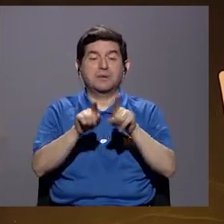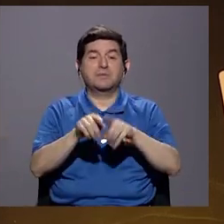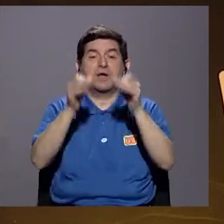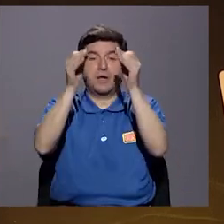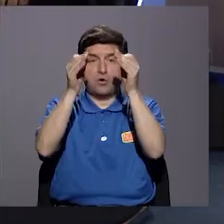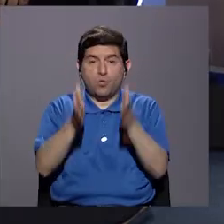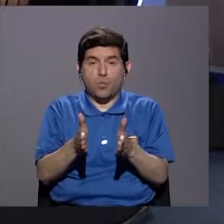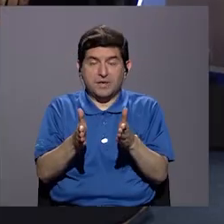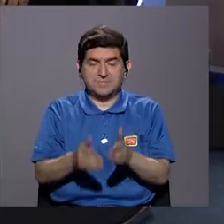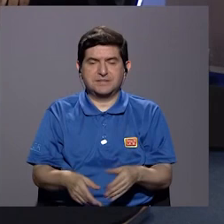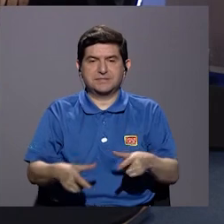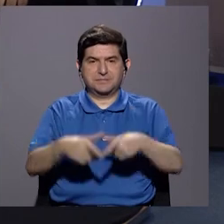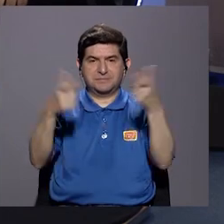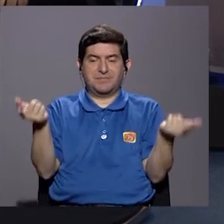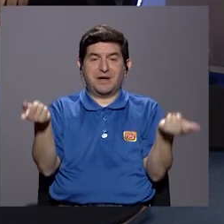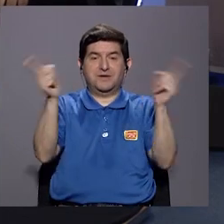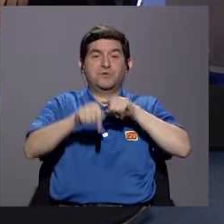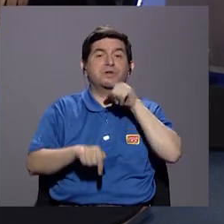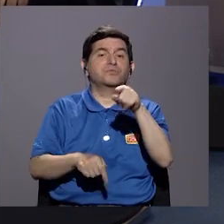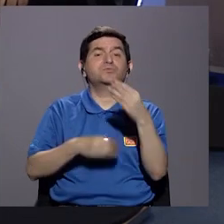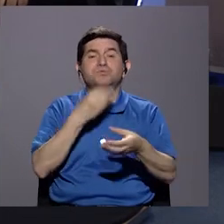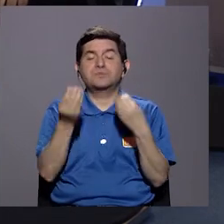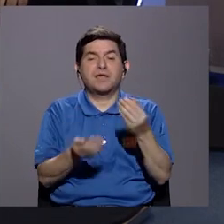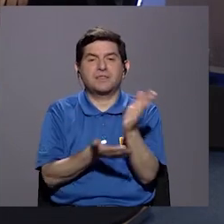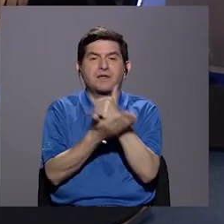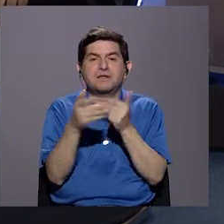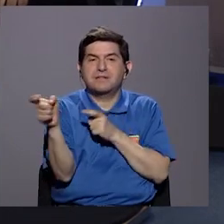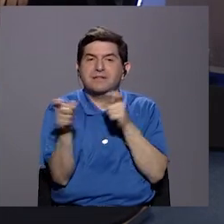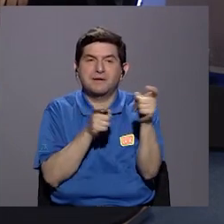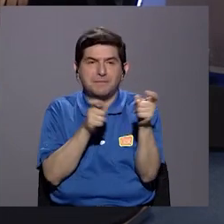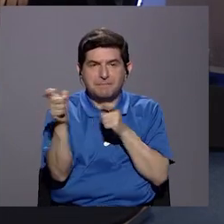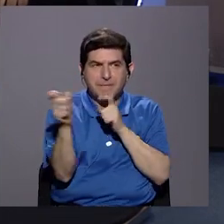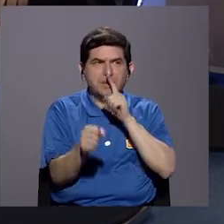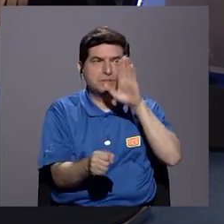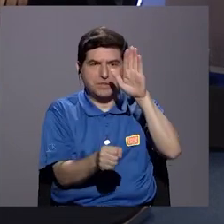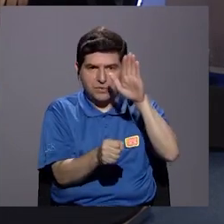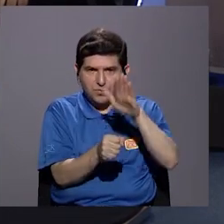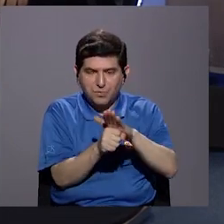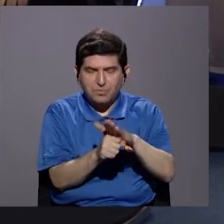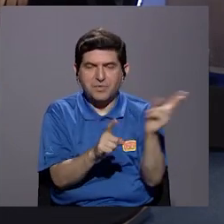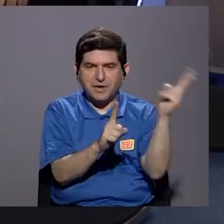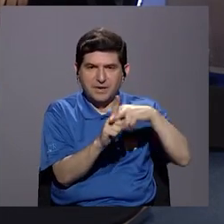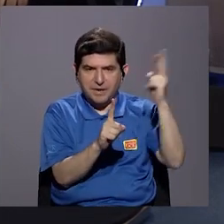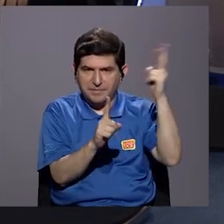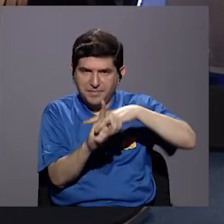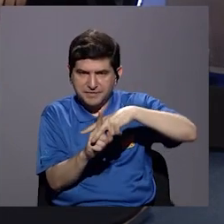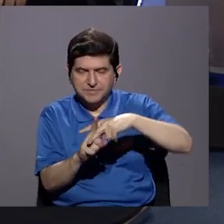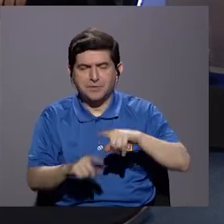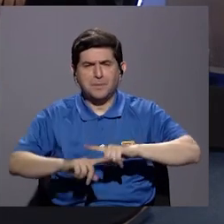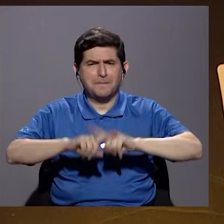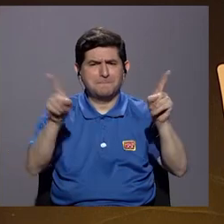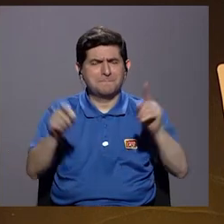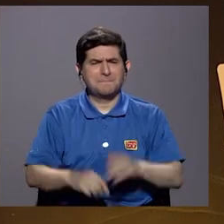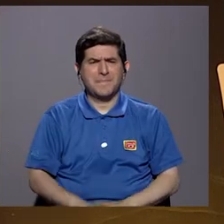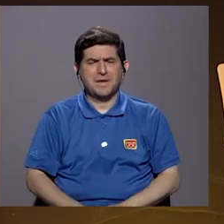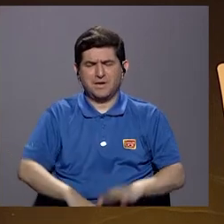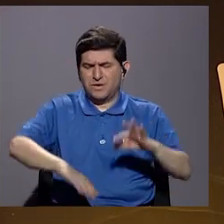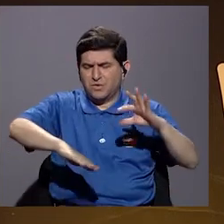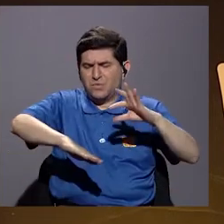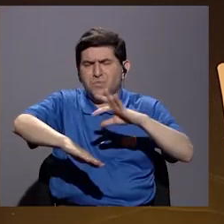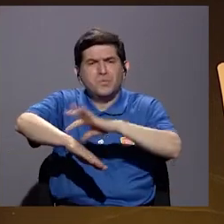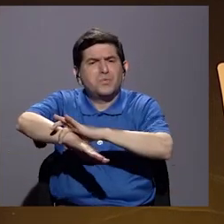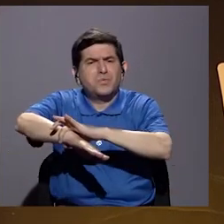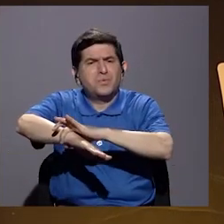de los jueces. En la mayoría de los casos lo que hacen ustedes es la parte administrativa ejecutiva de esa acción. Pero lo de las